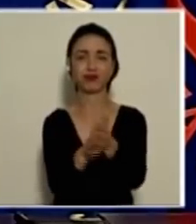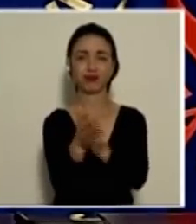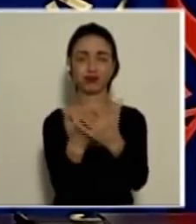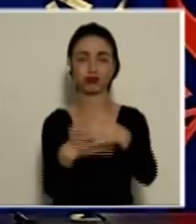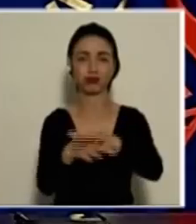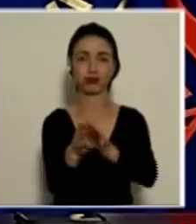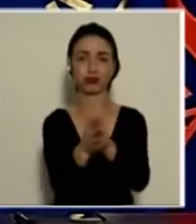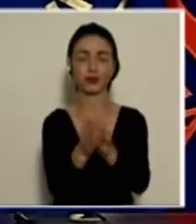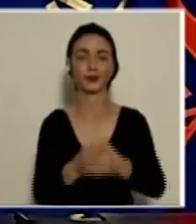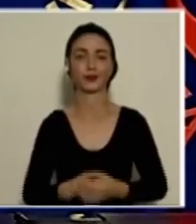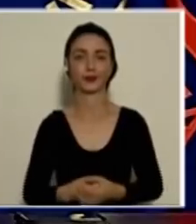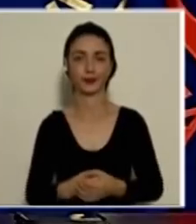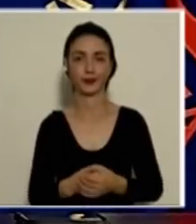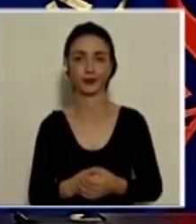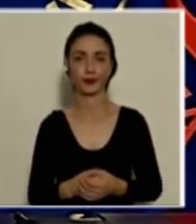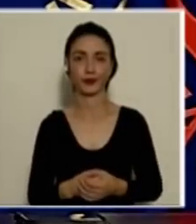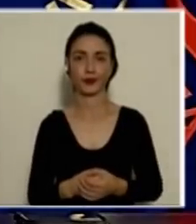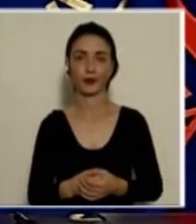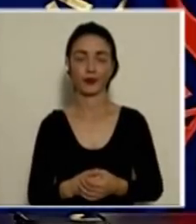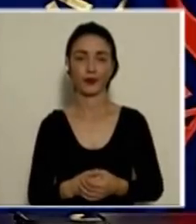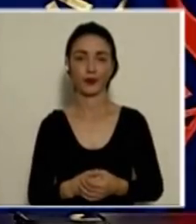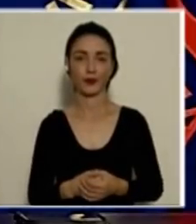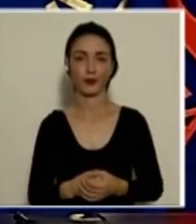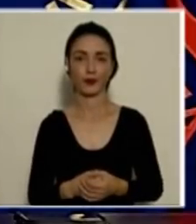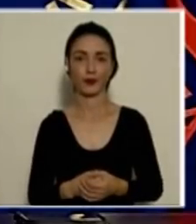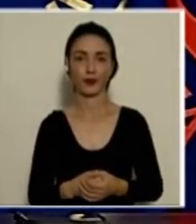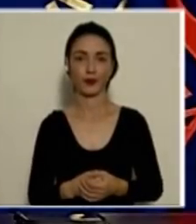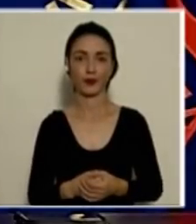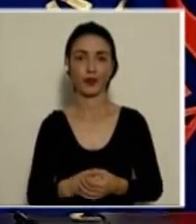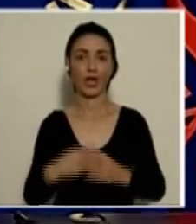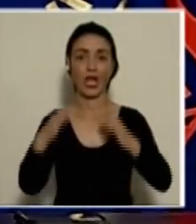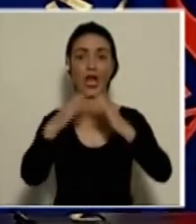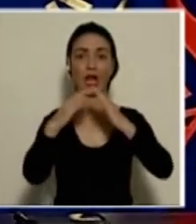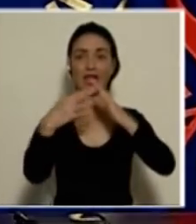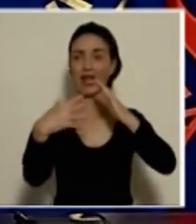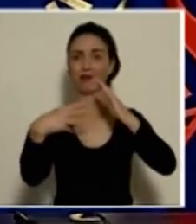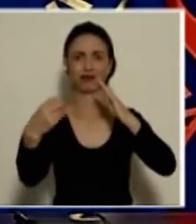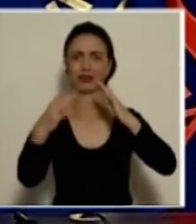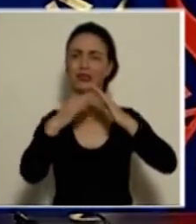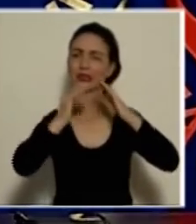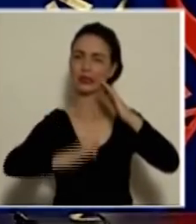y, de ser posible, no salir de casa.